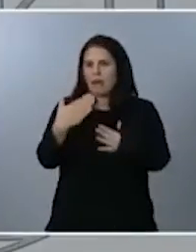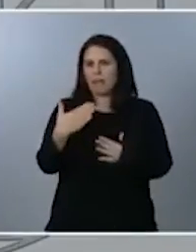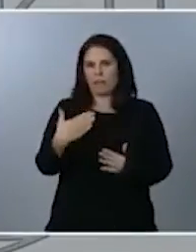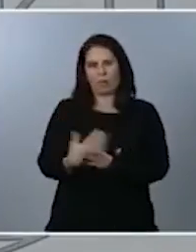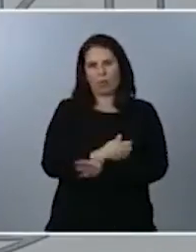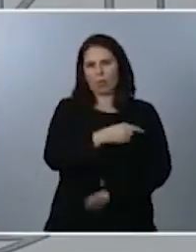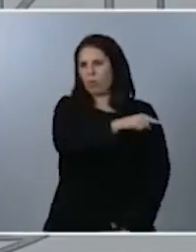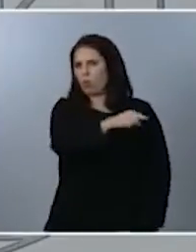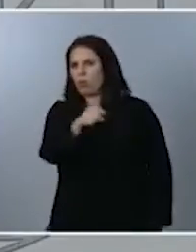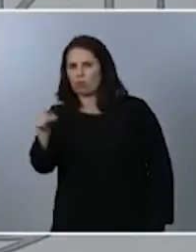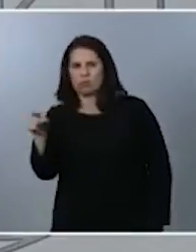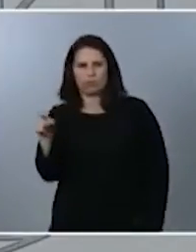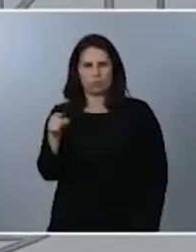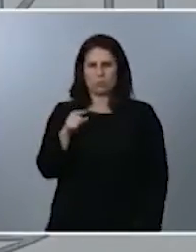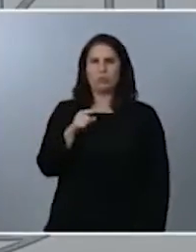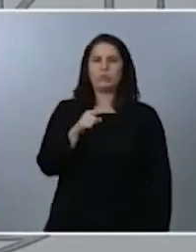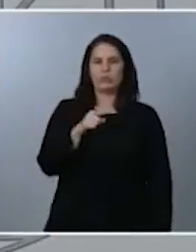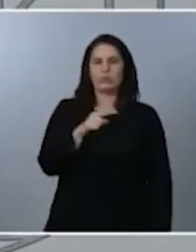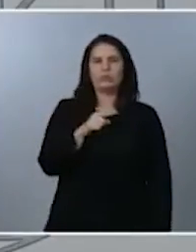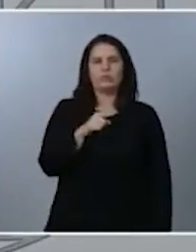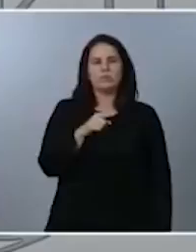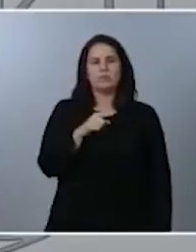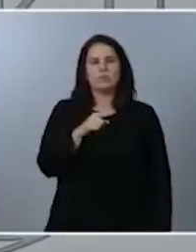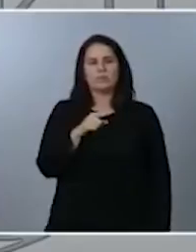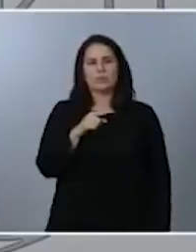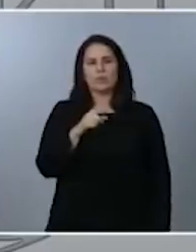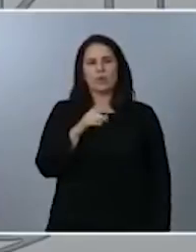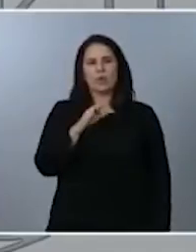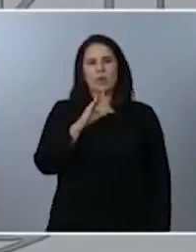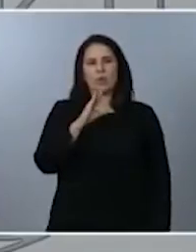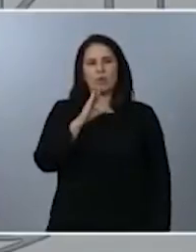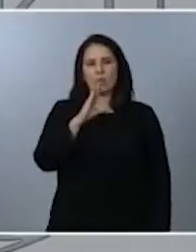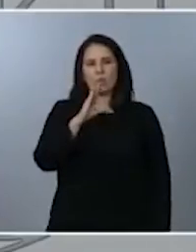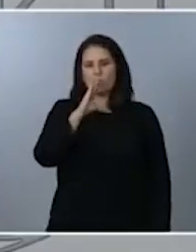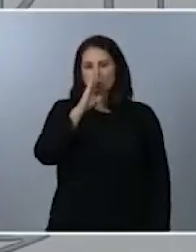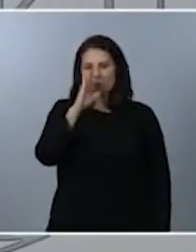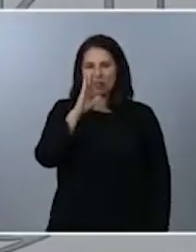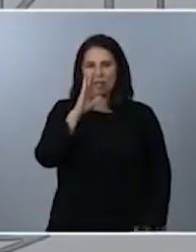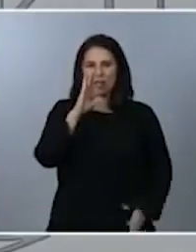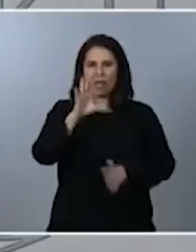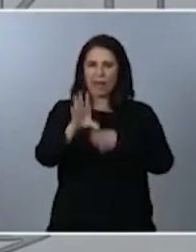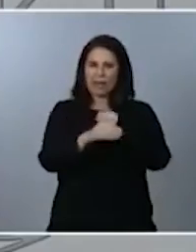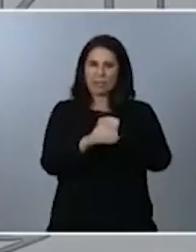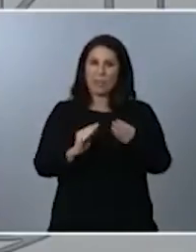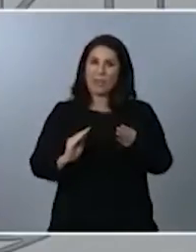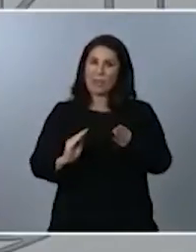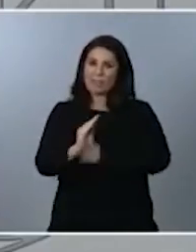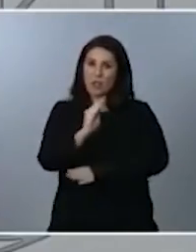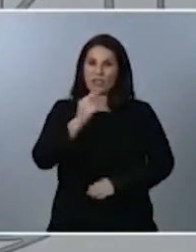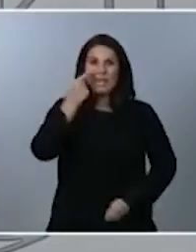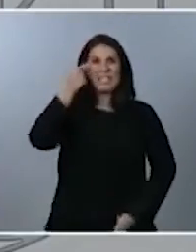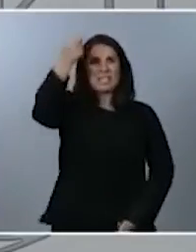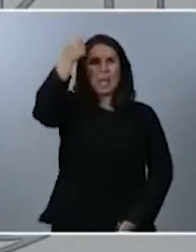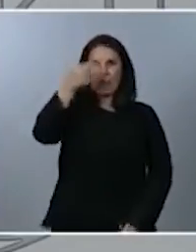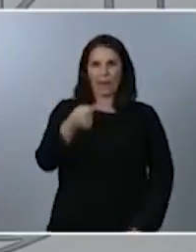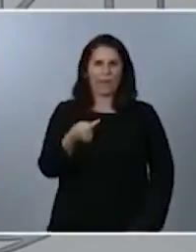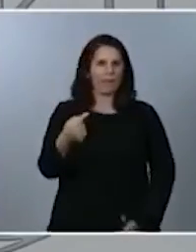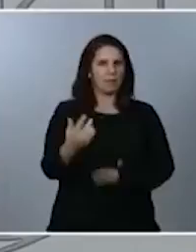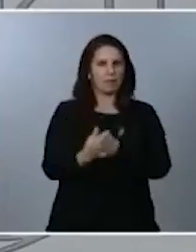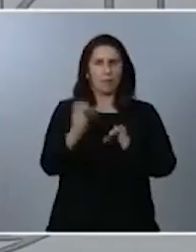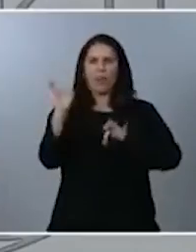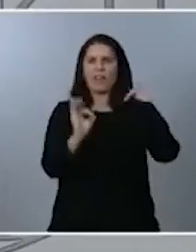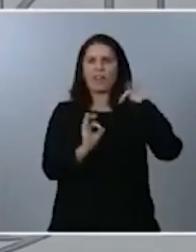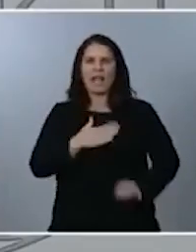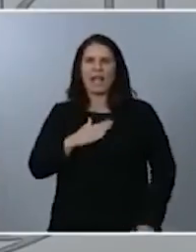inversores que, realmente, en el libro, en el anexo de inversiones verán ustedes los pesos que cada uno de los territorios tienen. E